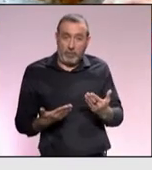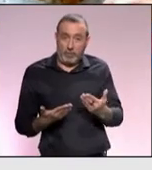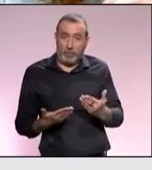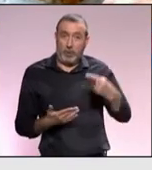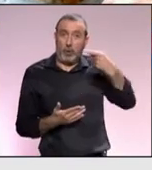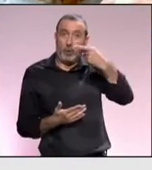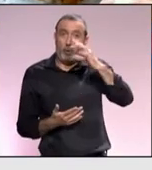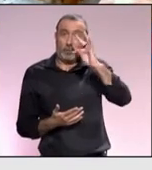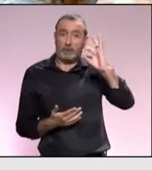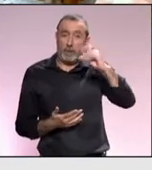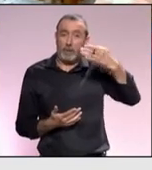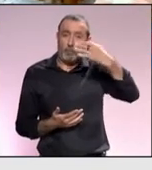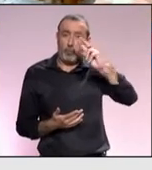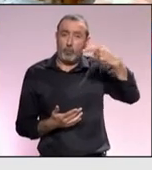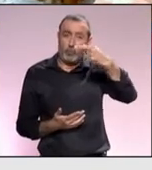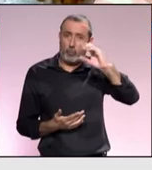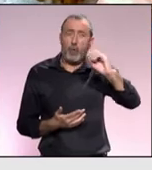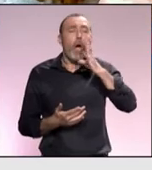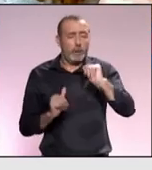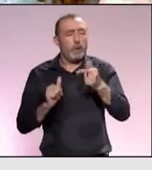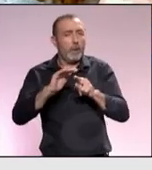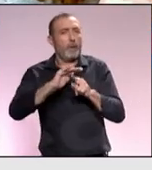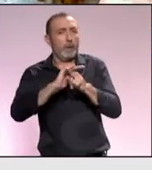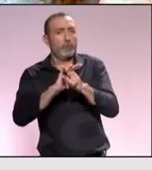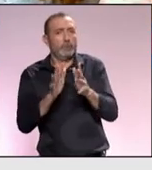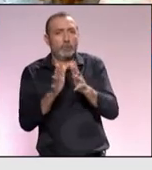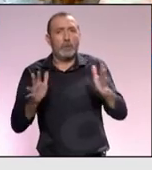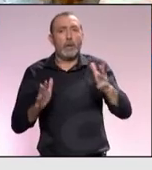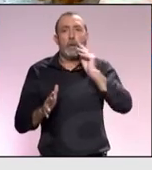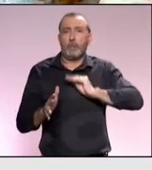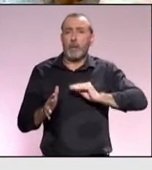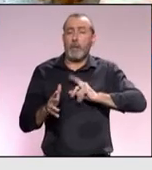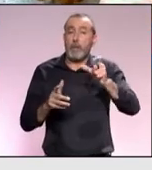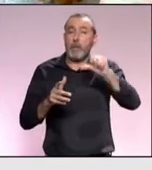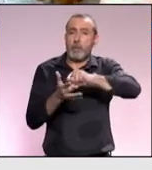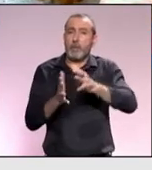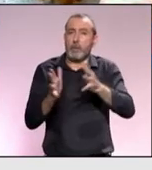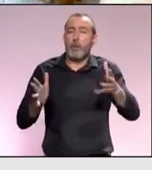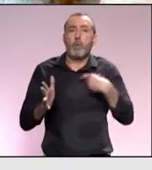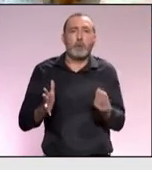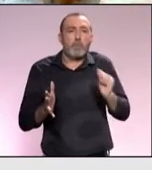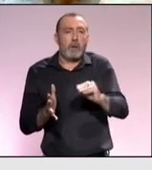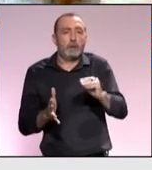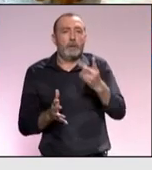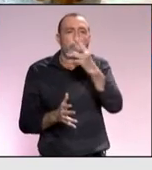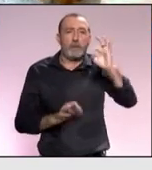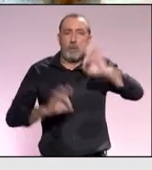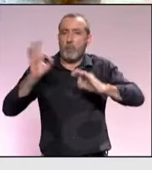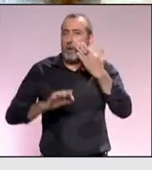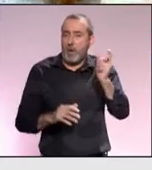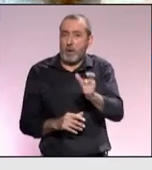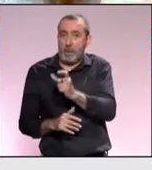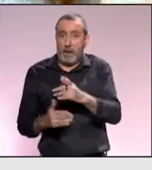Actualmente Gotemburgo está experimentando un desarrollo al alza se prevé un crecimiento de la población en torno al 20%